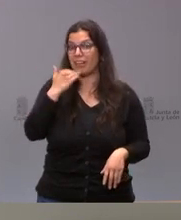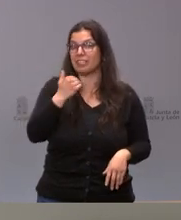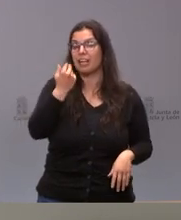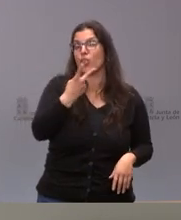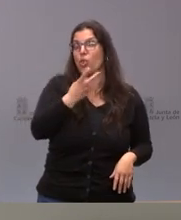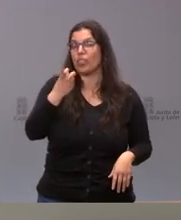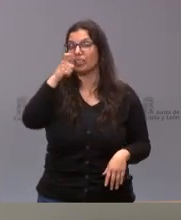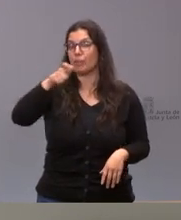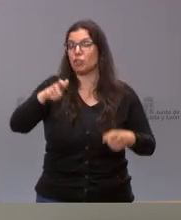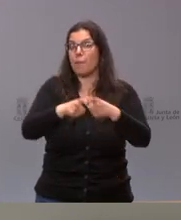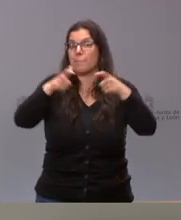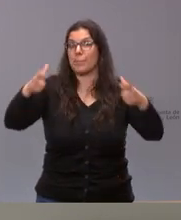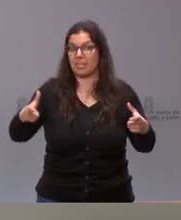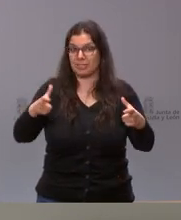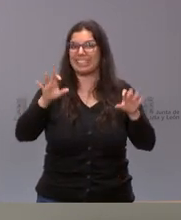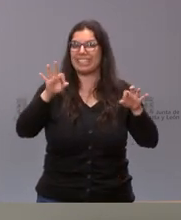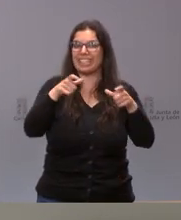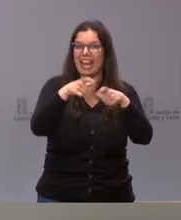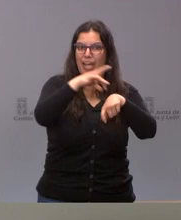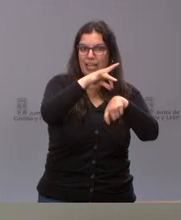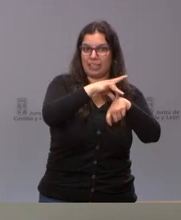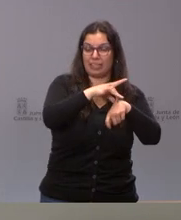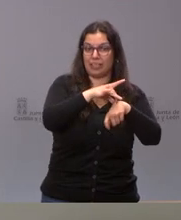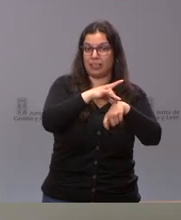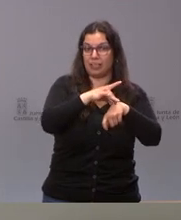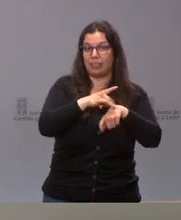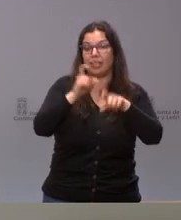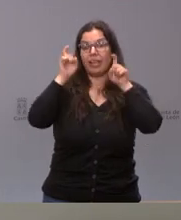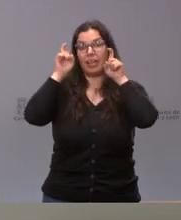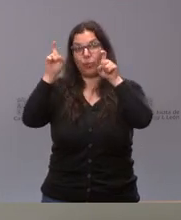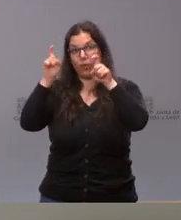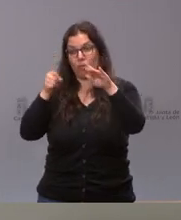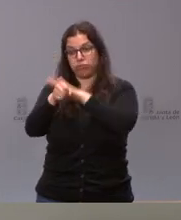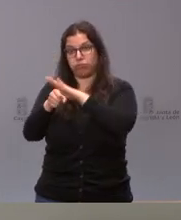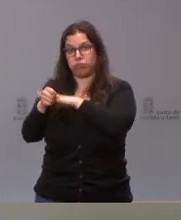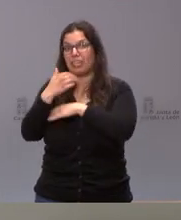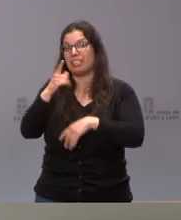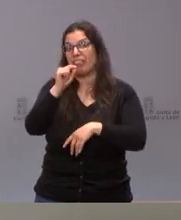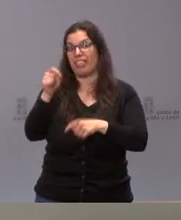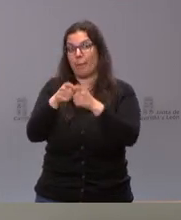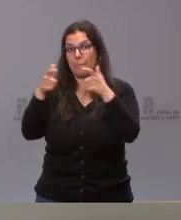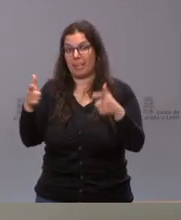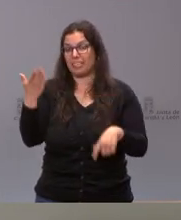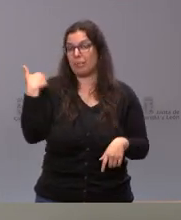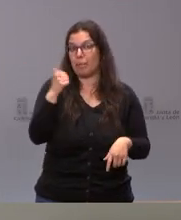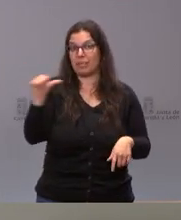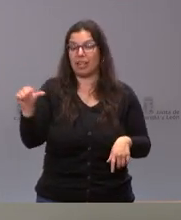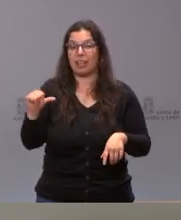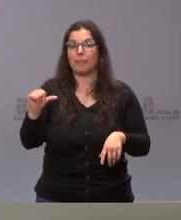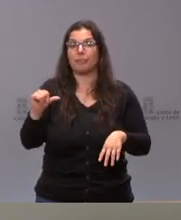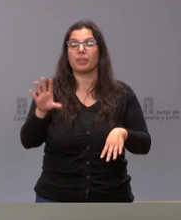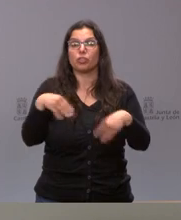personas más con tarjeta sanitaria y casi 100 personas más en el sistema educativo. Hace una semana, recordarán ustedes que eran 2